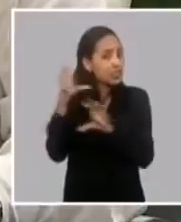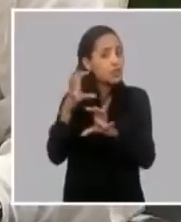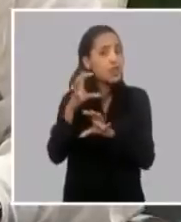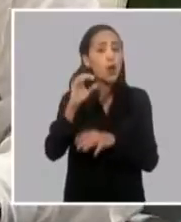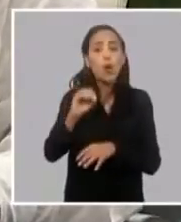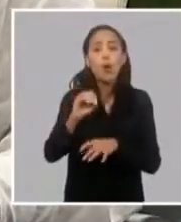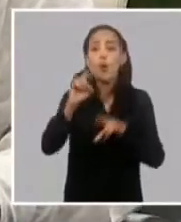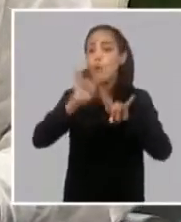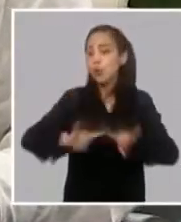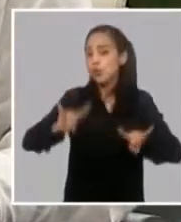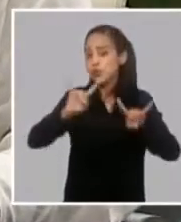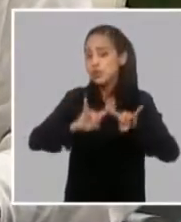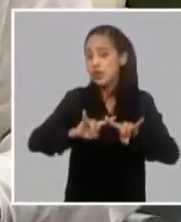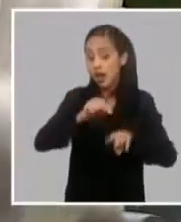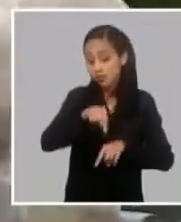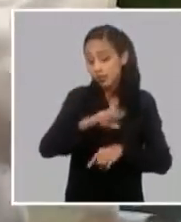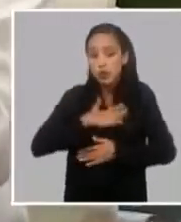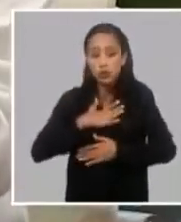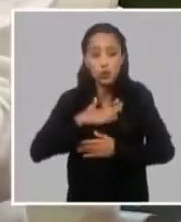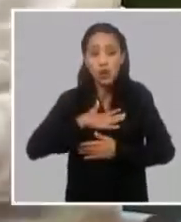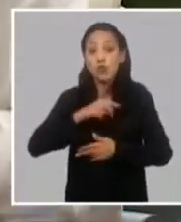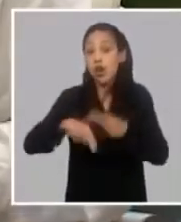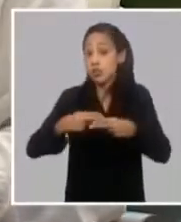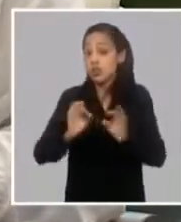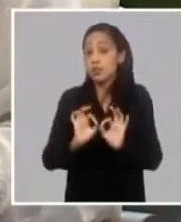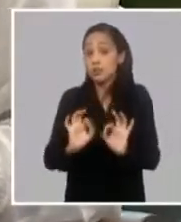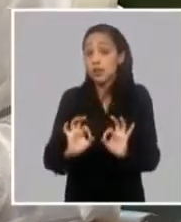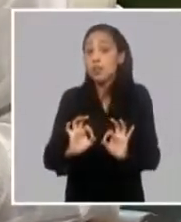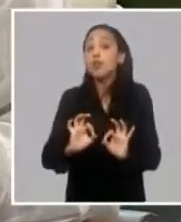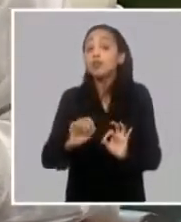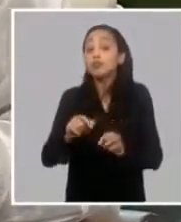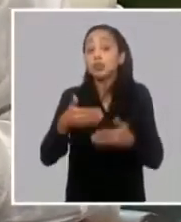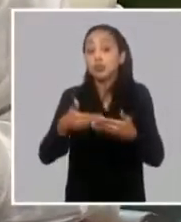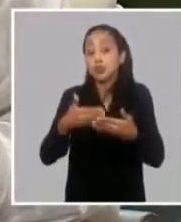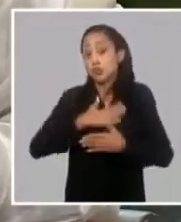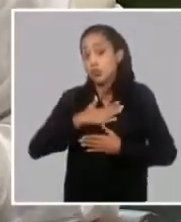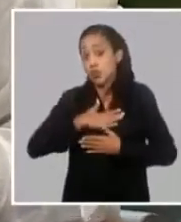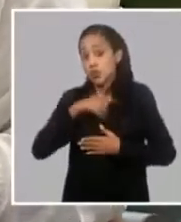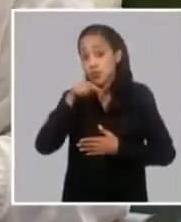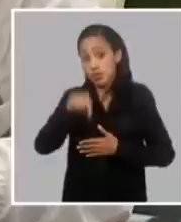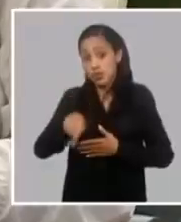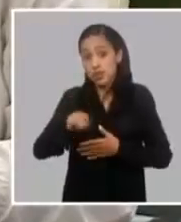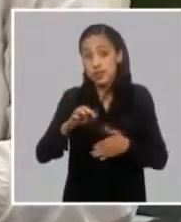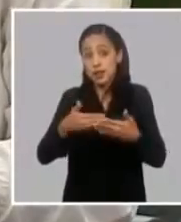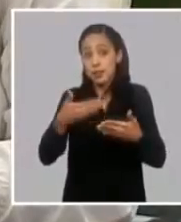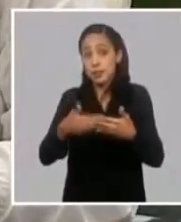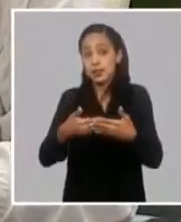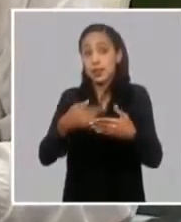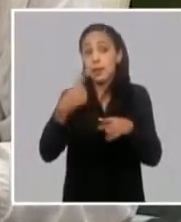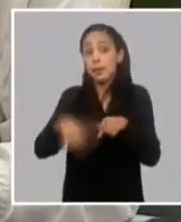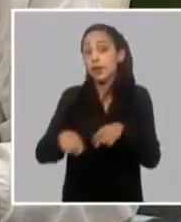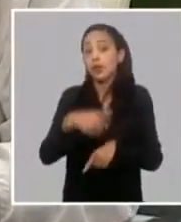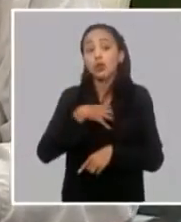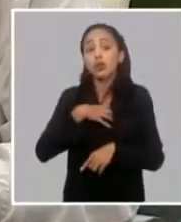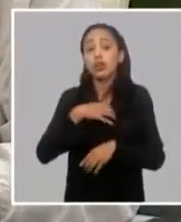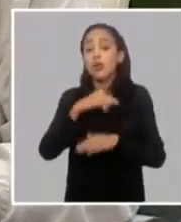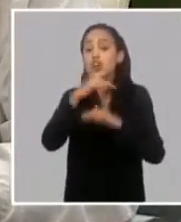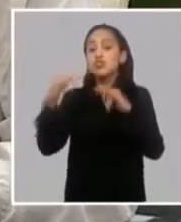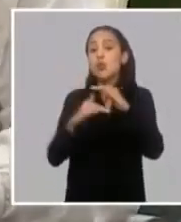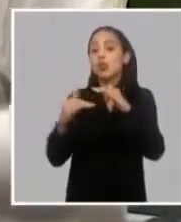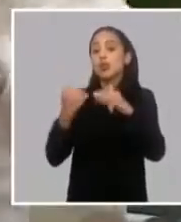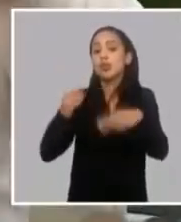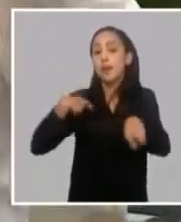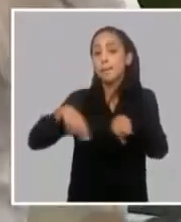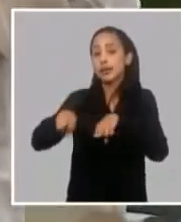que es el dueño vamos a decir así hace el papel de dueño de esa micro pequeña y mediana empresa pero no tiene su ordinación administrativa